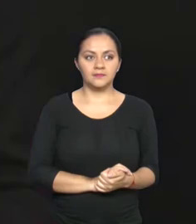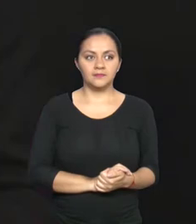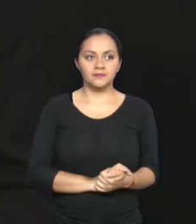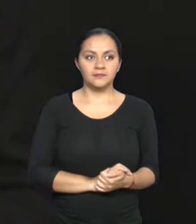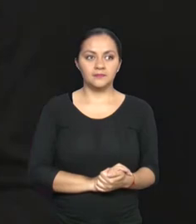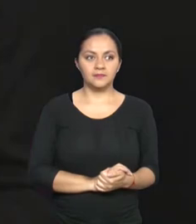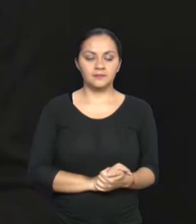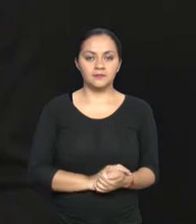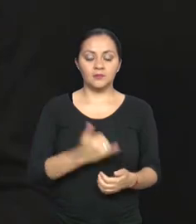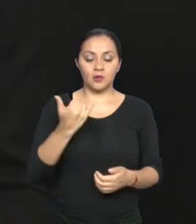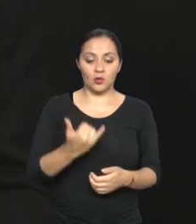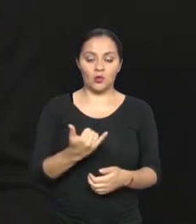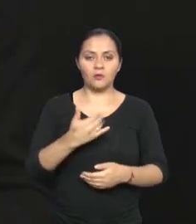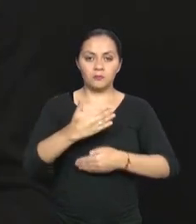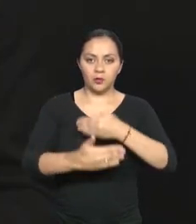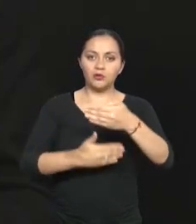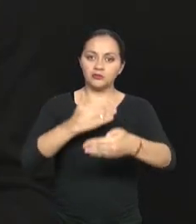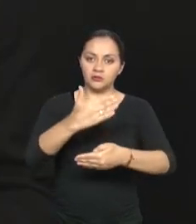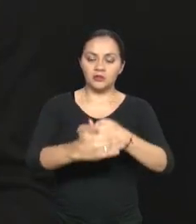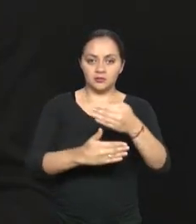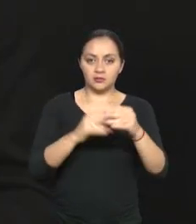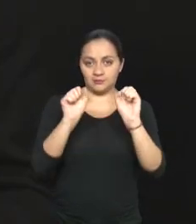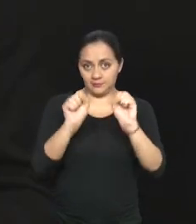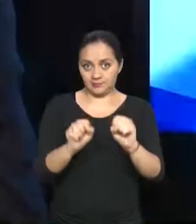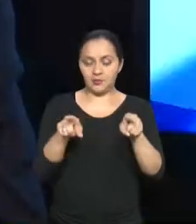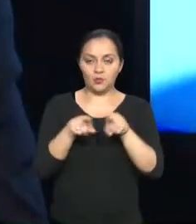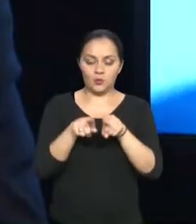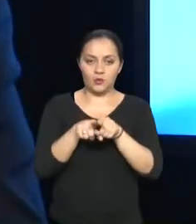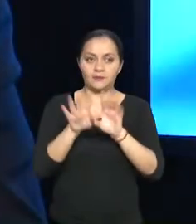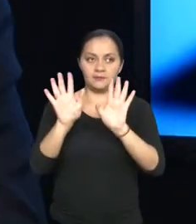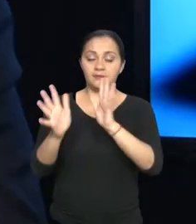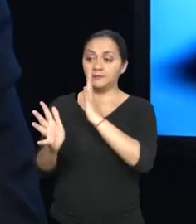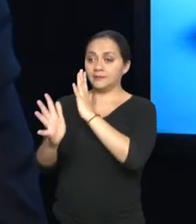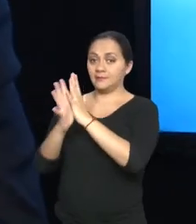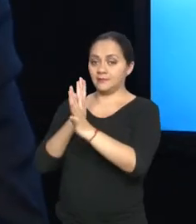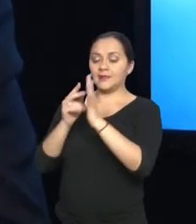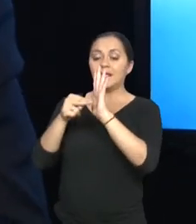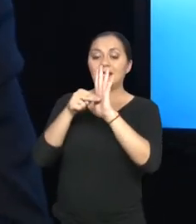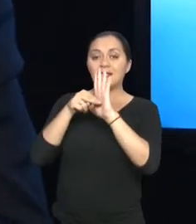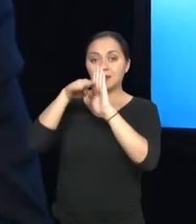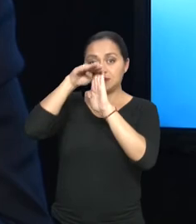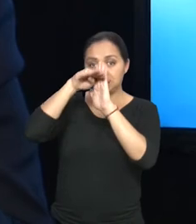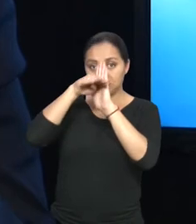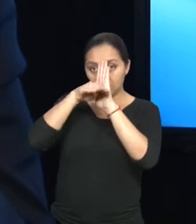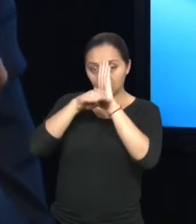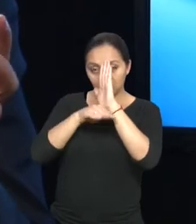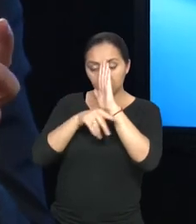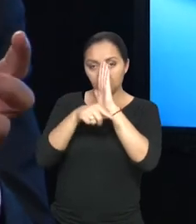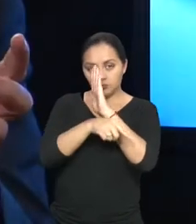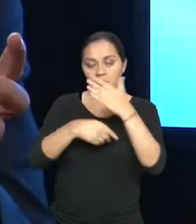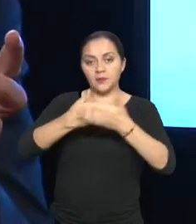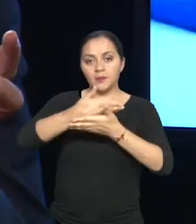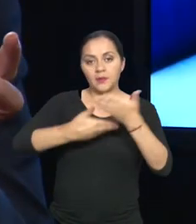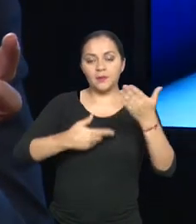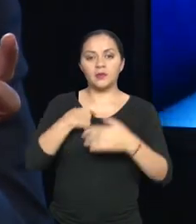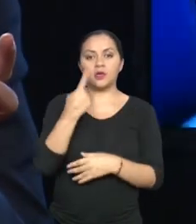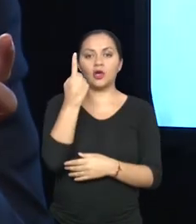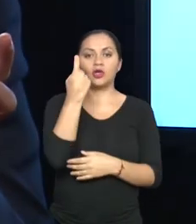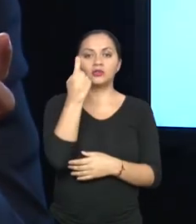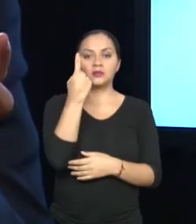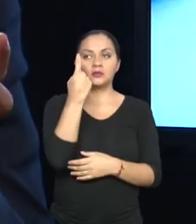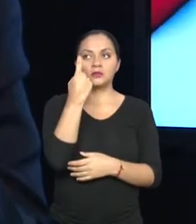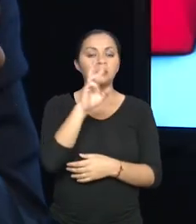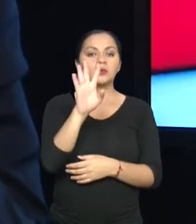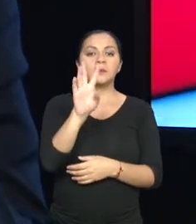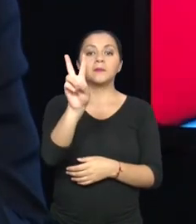Seguimos en el proceso. Era importante saber cuando dentro de los requisitos hay un documento que tiene 11 dígitos, si no me